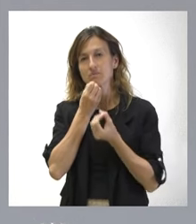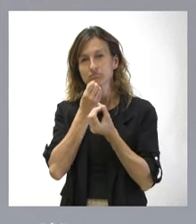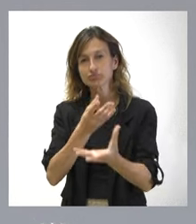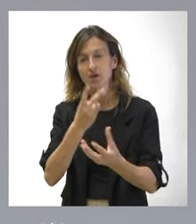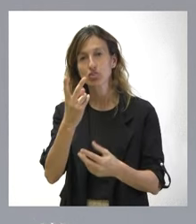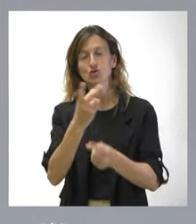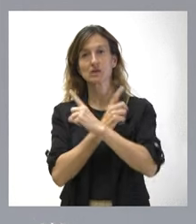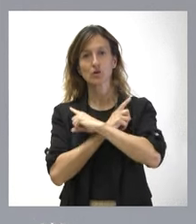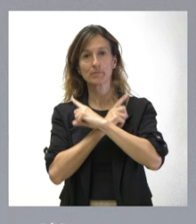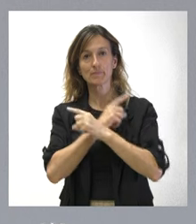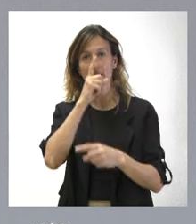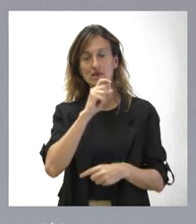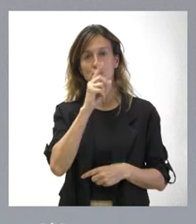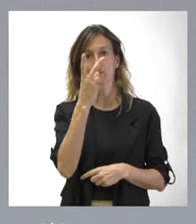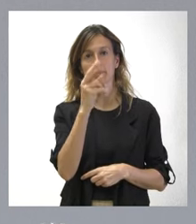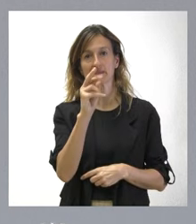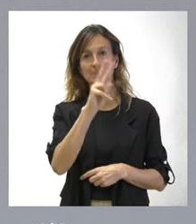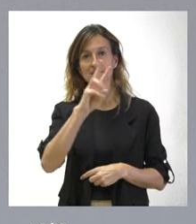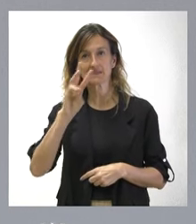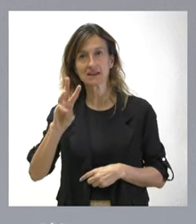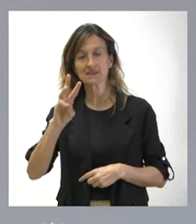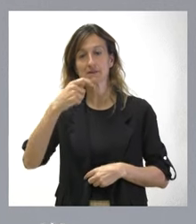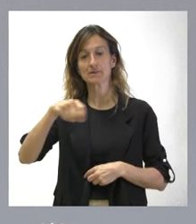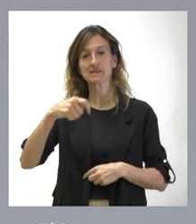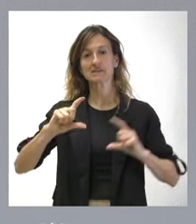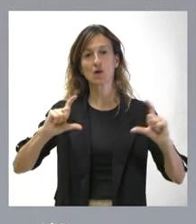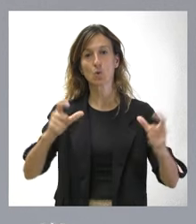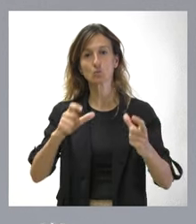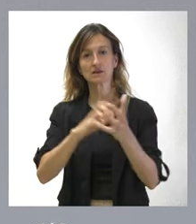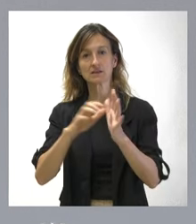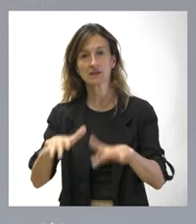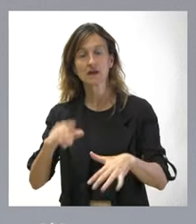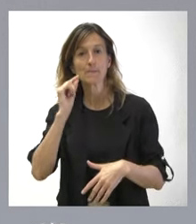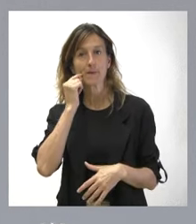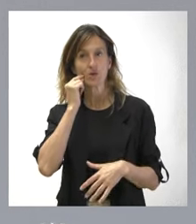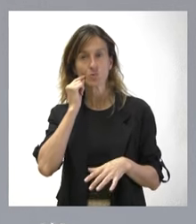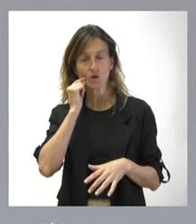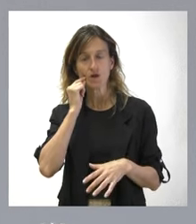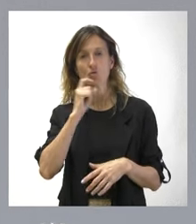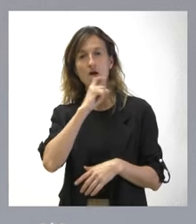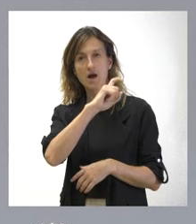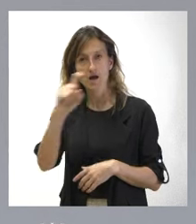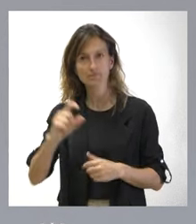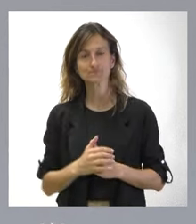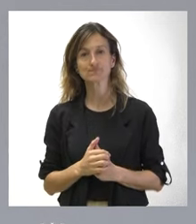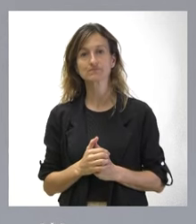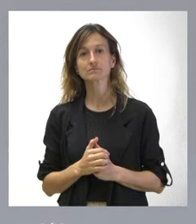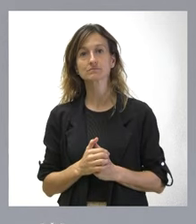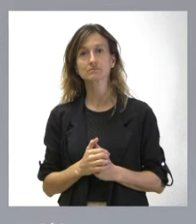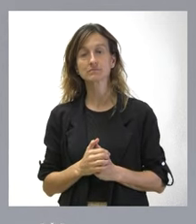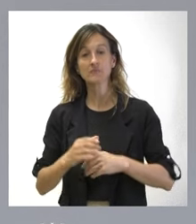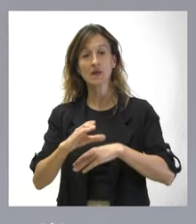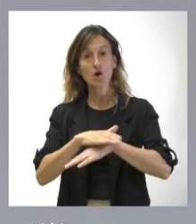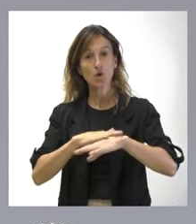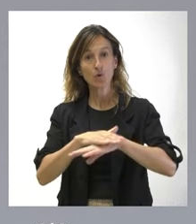noviembre de 2023 ya el presidente de la Junta de Castilla y León, Alfonso Fernández Mañueco, anunció la intención del Gobierno